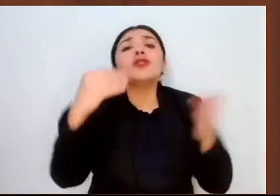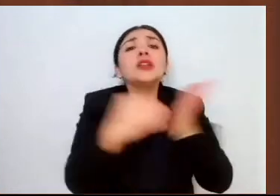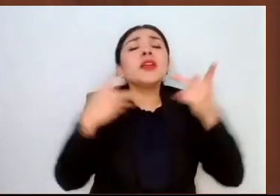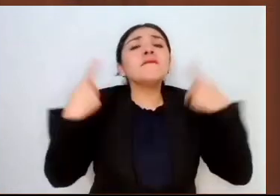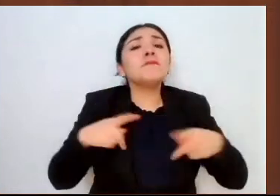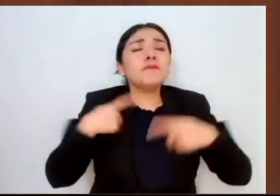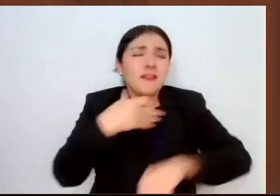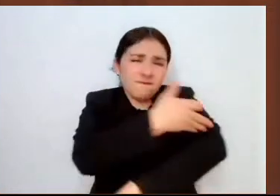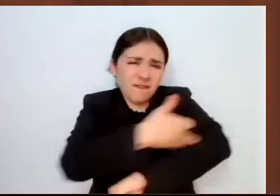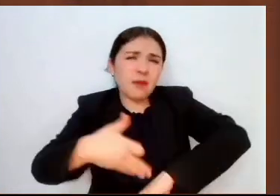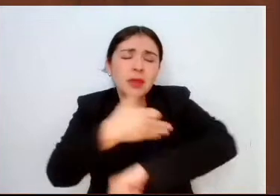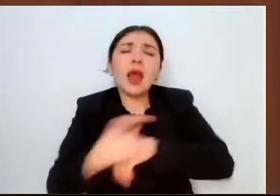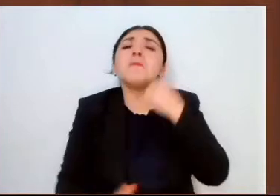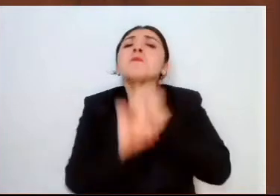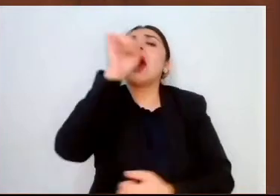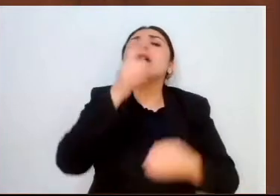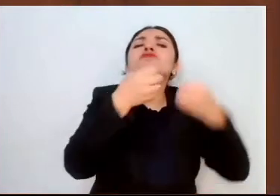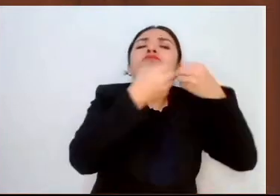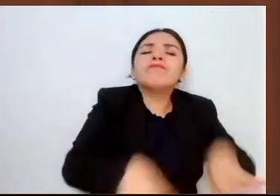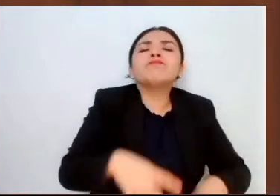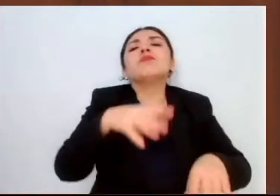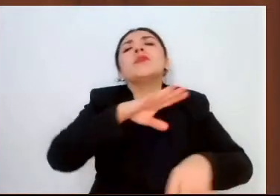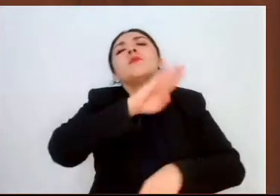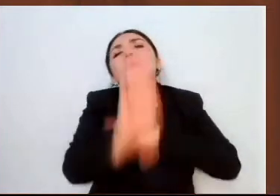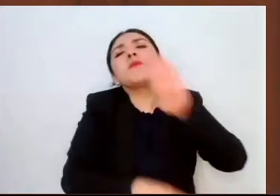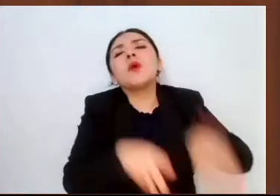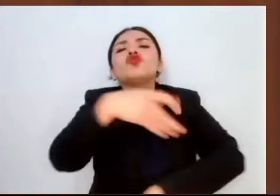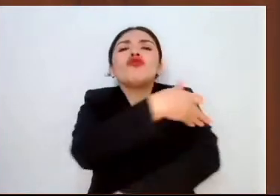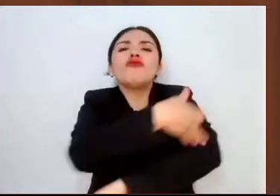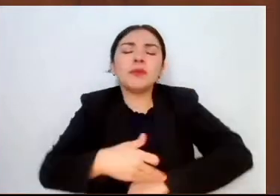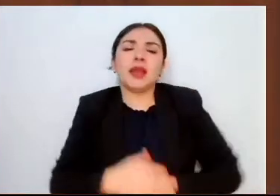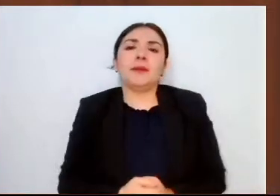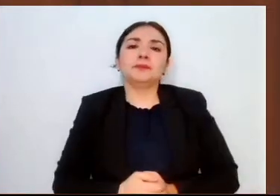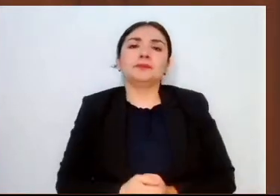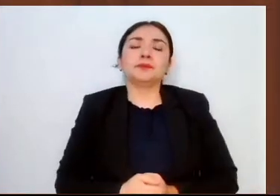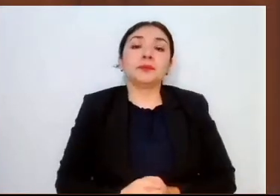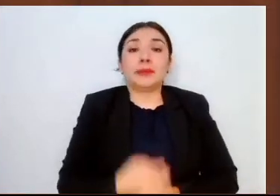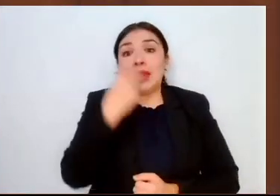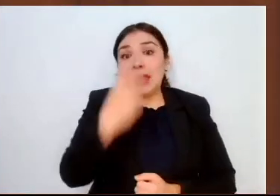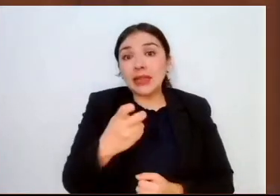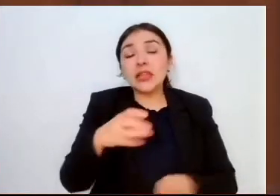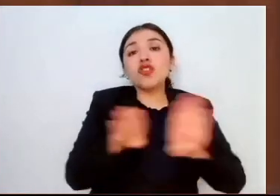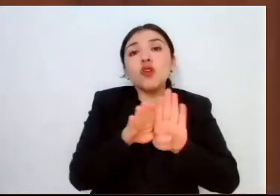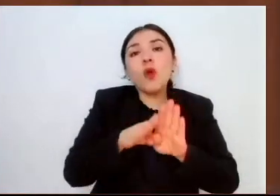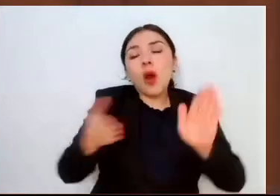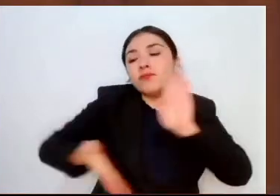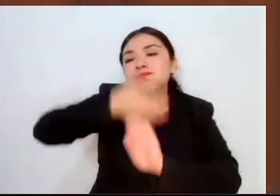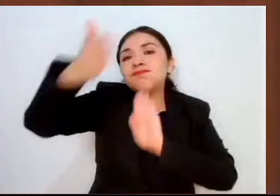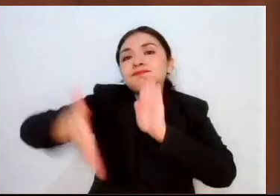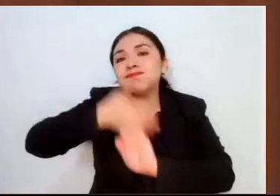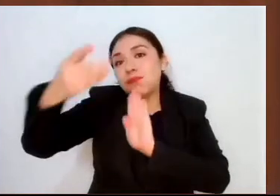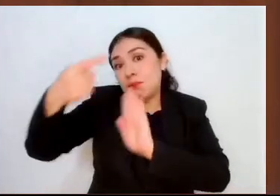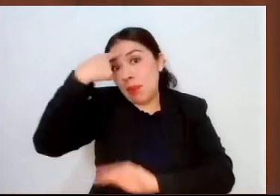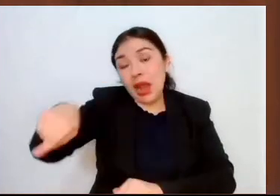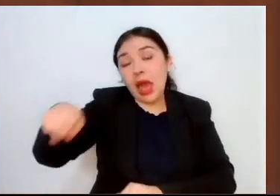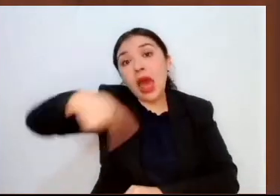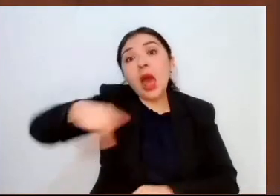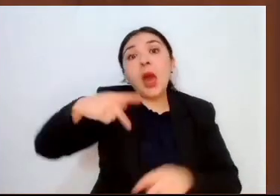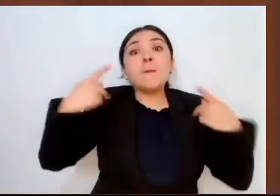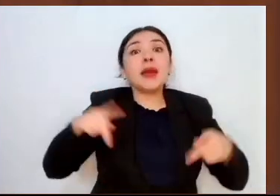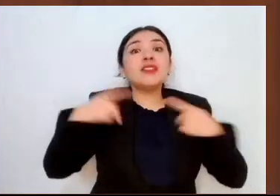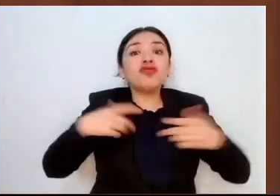hidroagrícola. El desarrollo de infraestructura hidroagrícola es que los pequeños productores alcancen un mejor